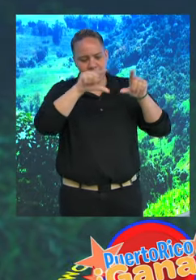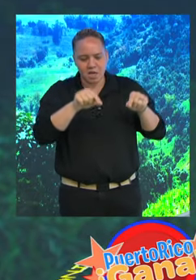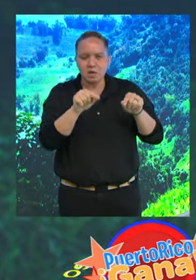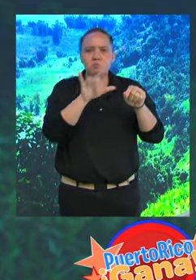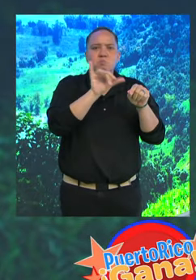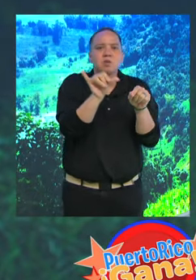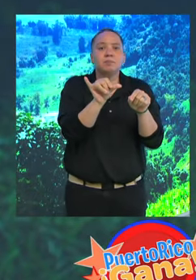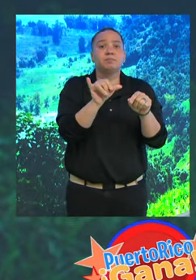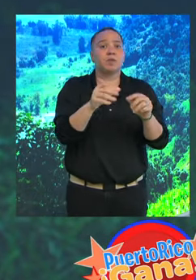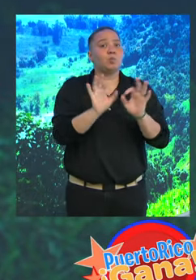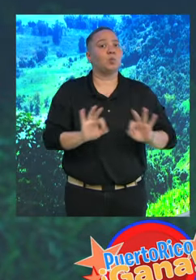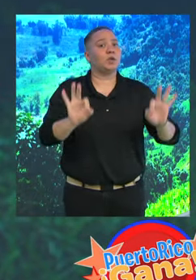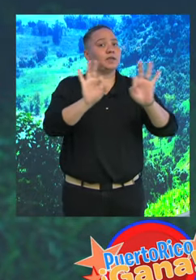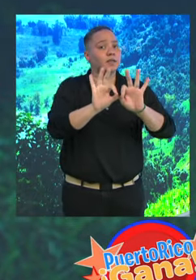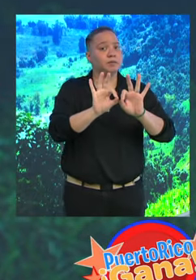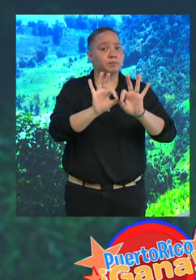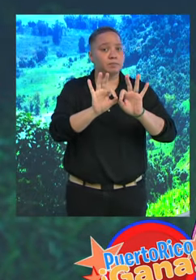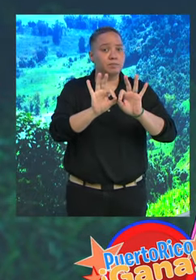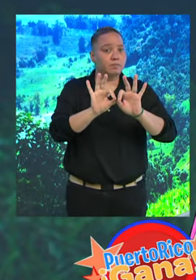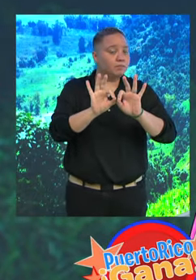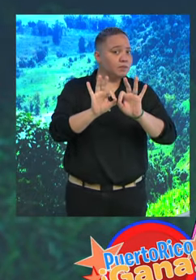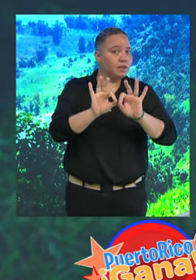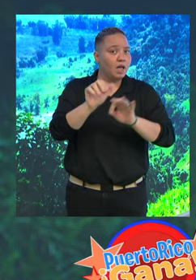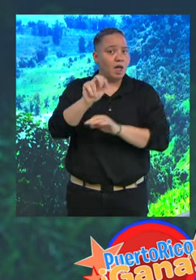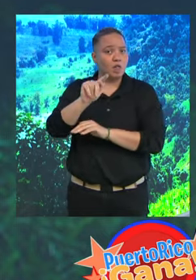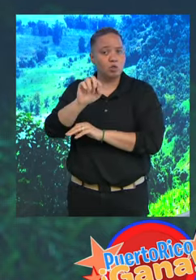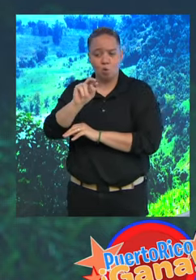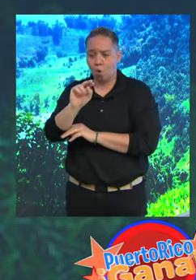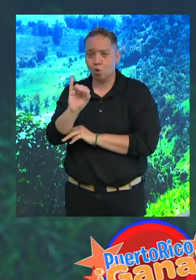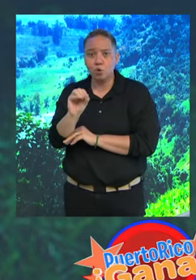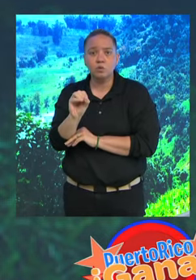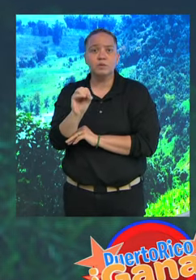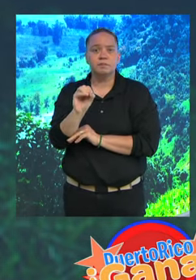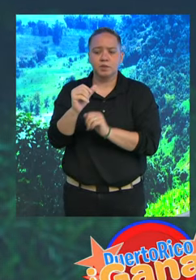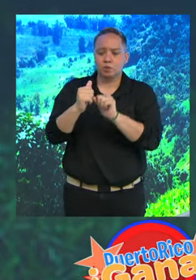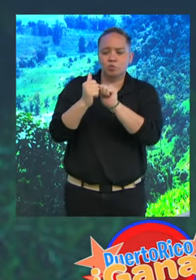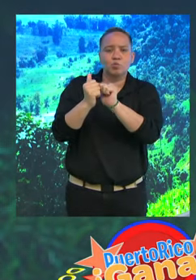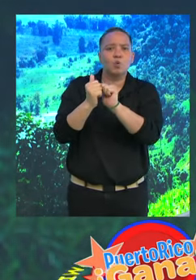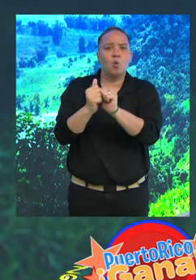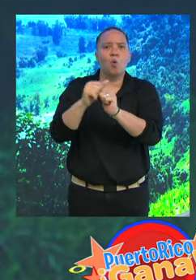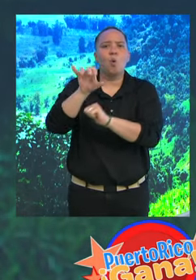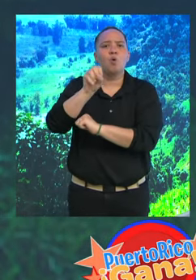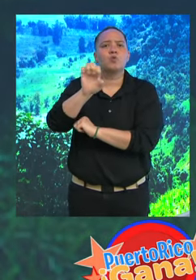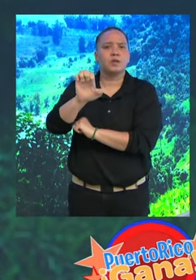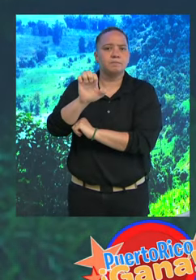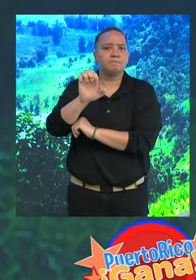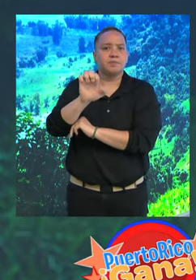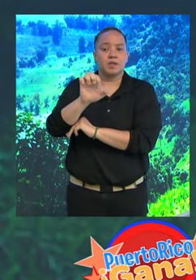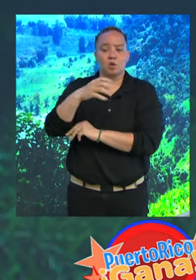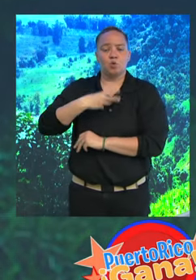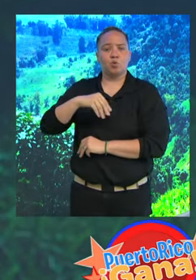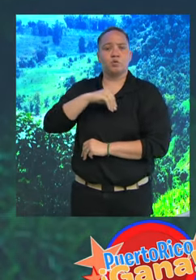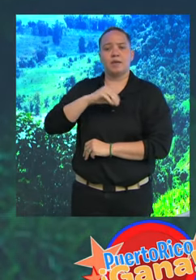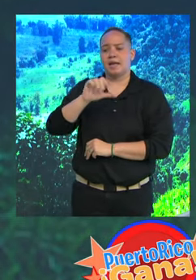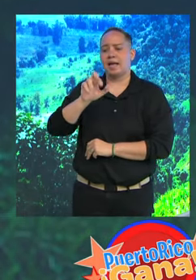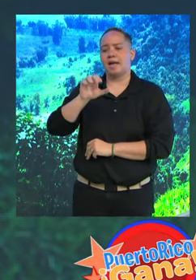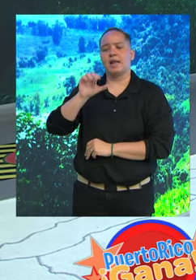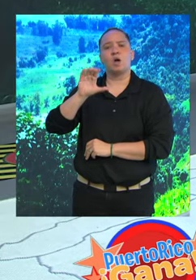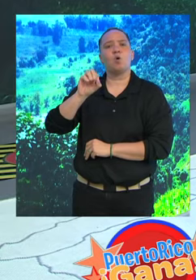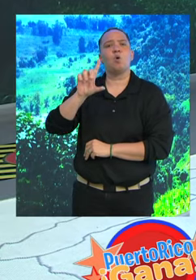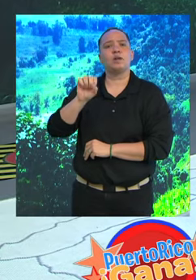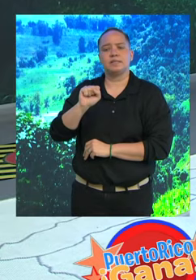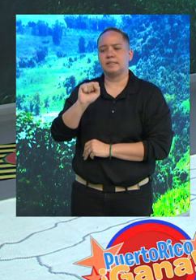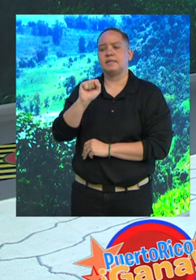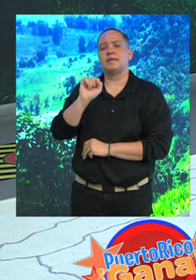importante, tenemos también ahí de Antonio y su compañante José, quienes son los dueños de caracoles y